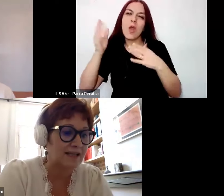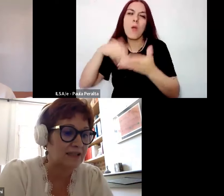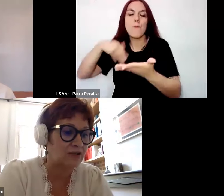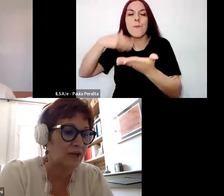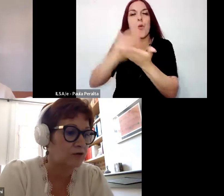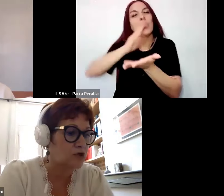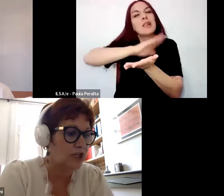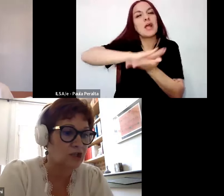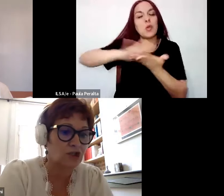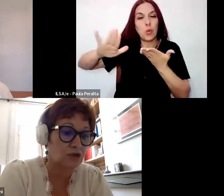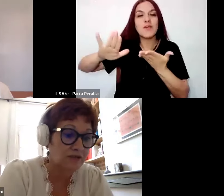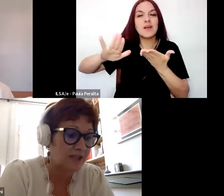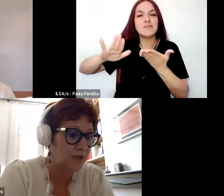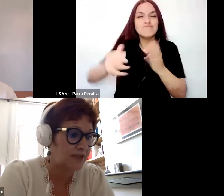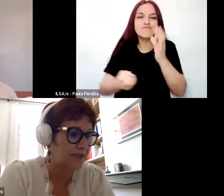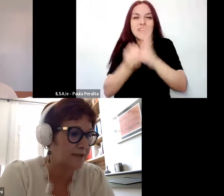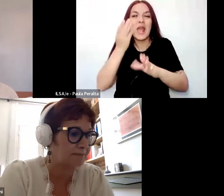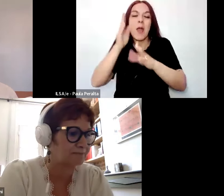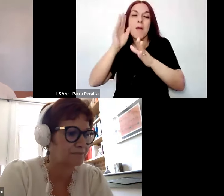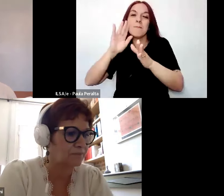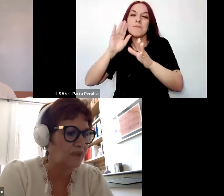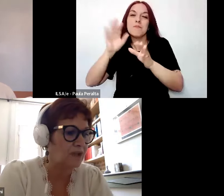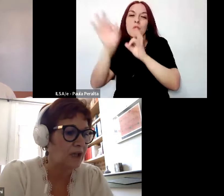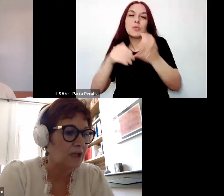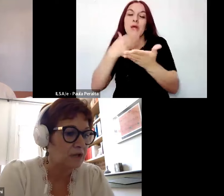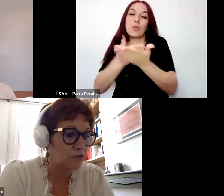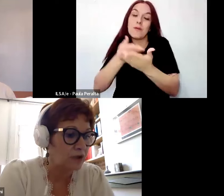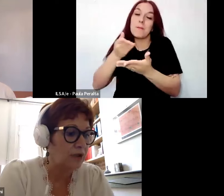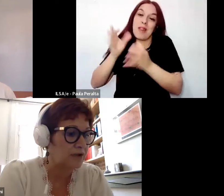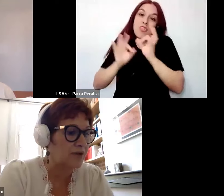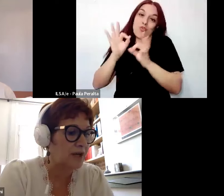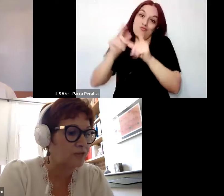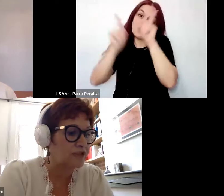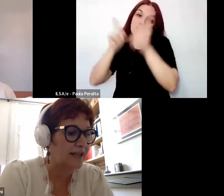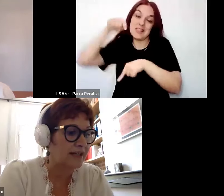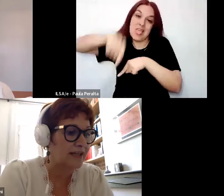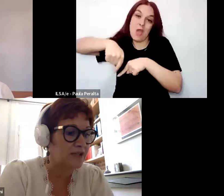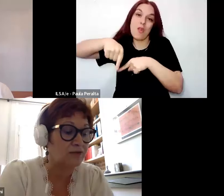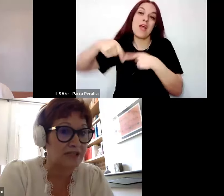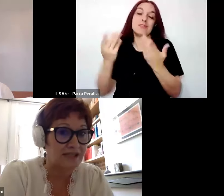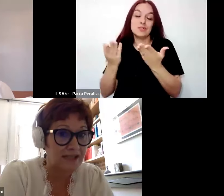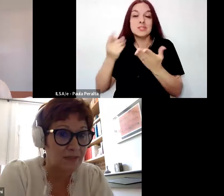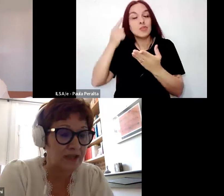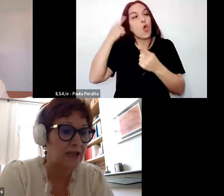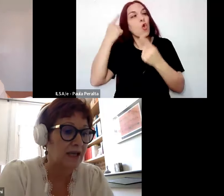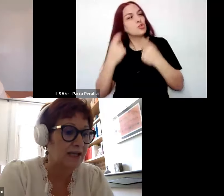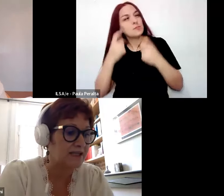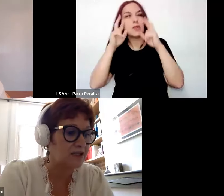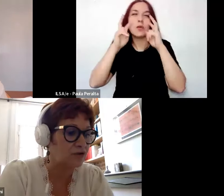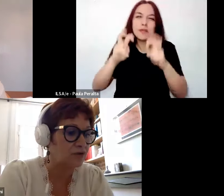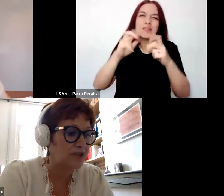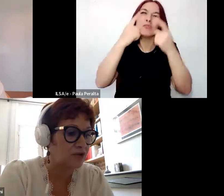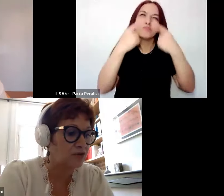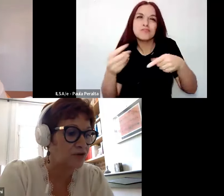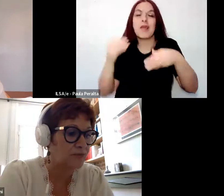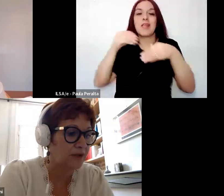nueva para los docentes del siglo XXI que moviliza los conocimientos de la investigación y la práctica.